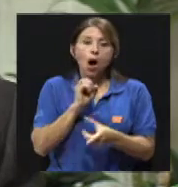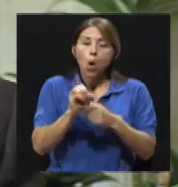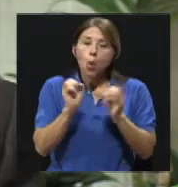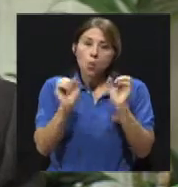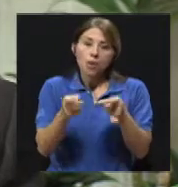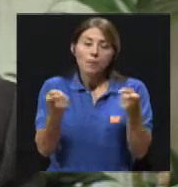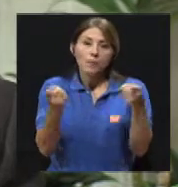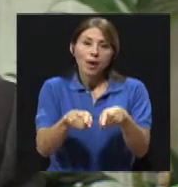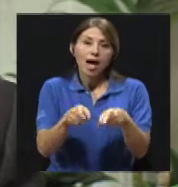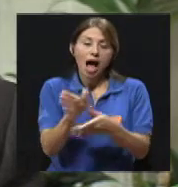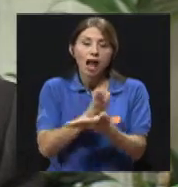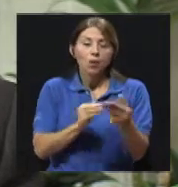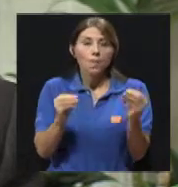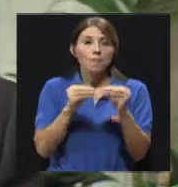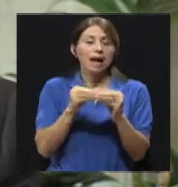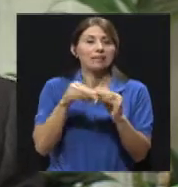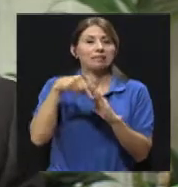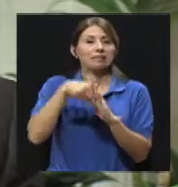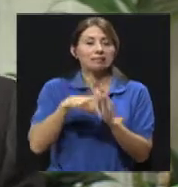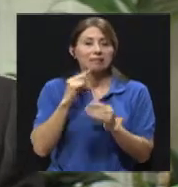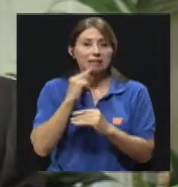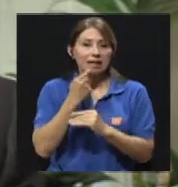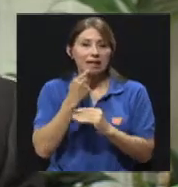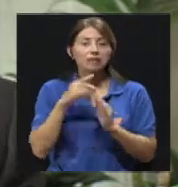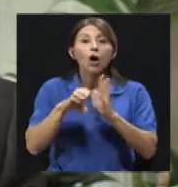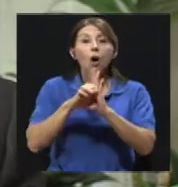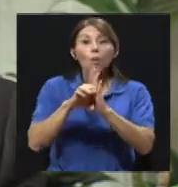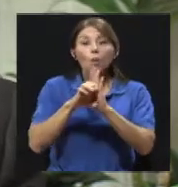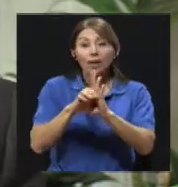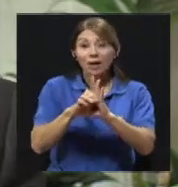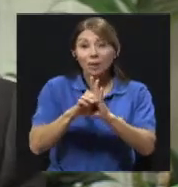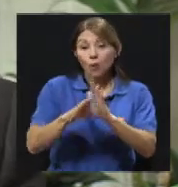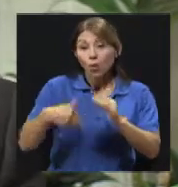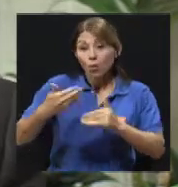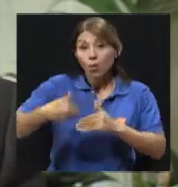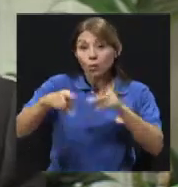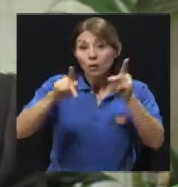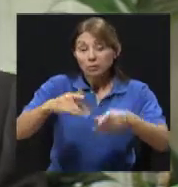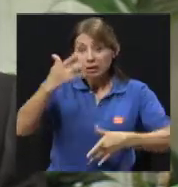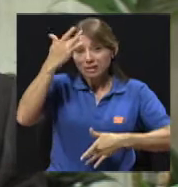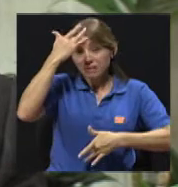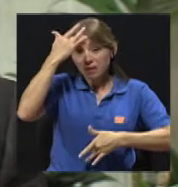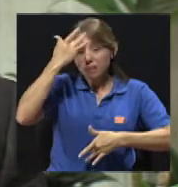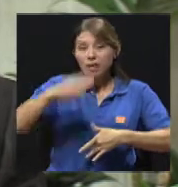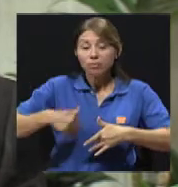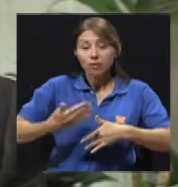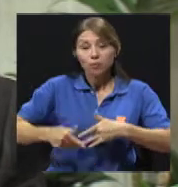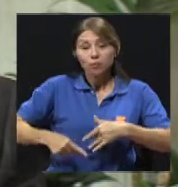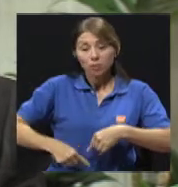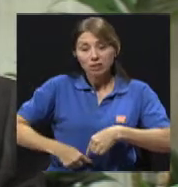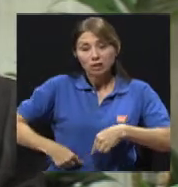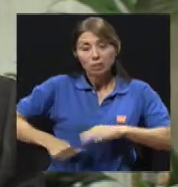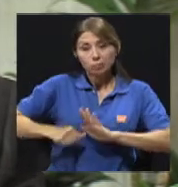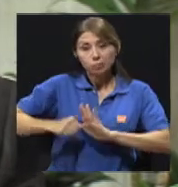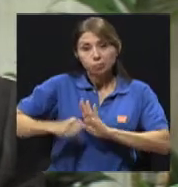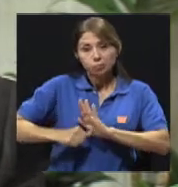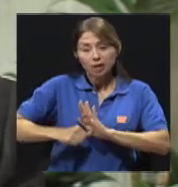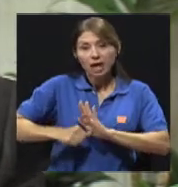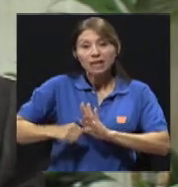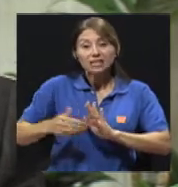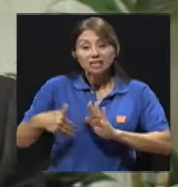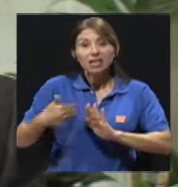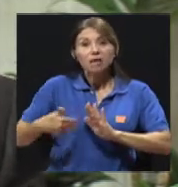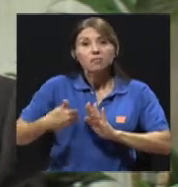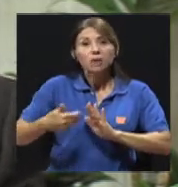complicaciones más serias, como que el muñón apendicular donde se liga la base del apéndice cuando se quita, tenga algún tipo de decencia y eso produce una